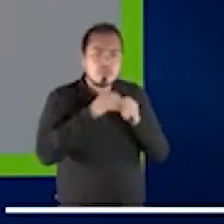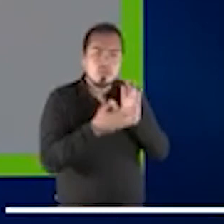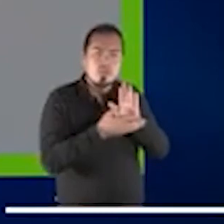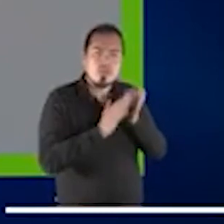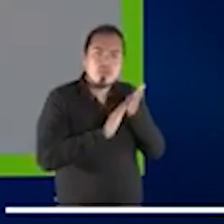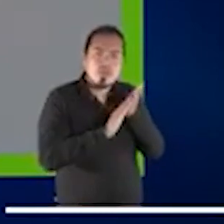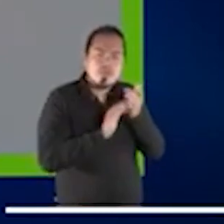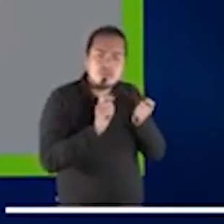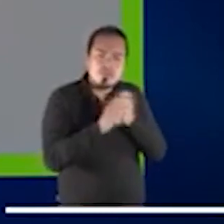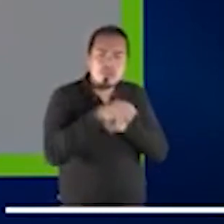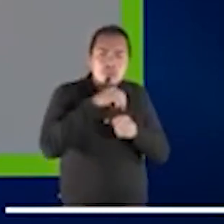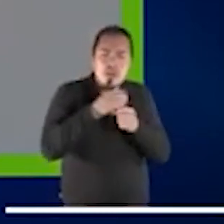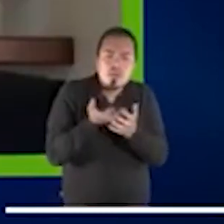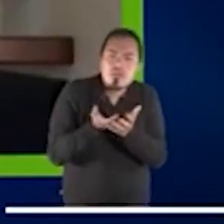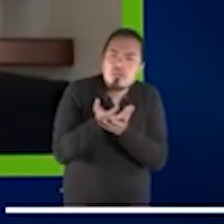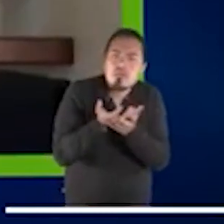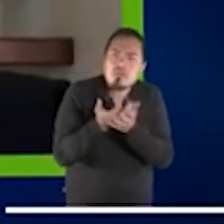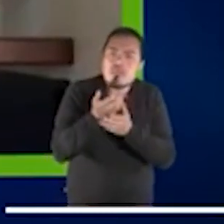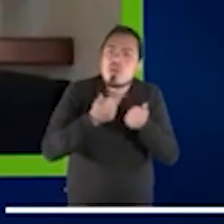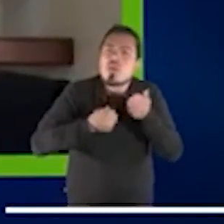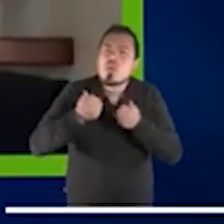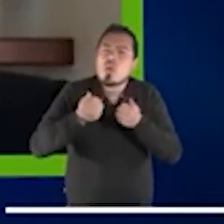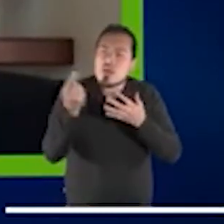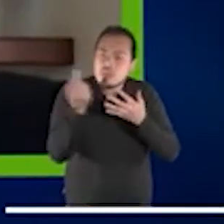-19? recomendaciones muy puntuales